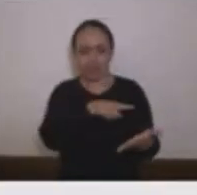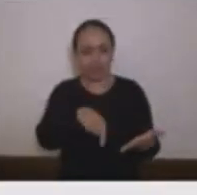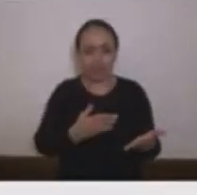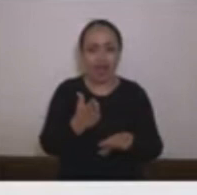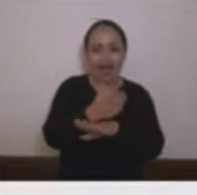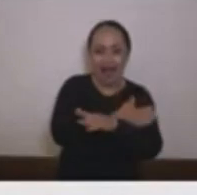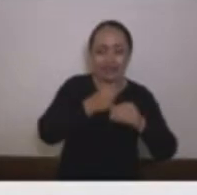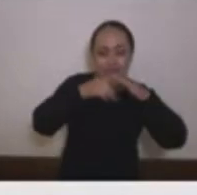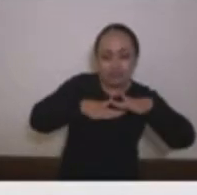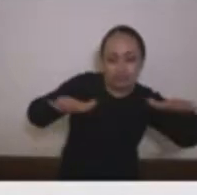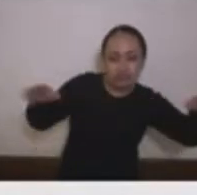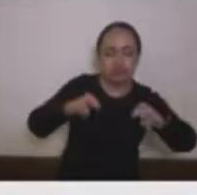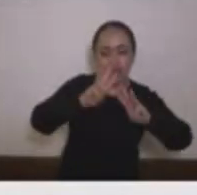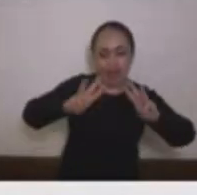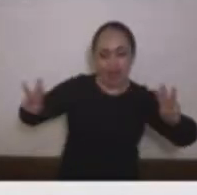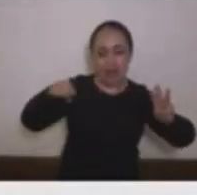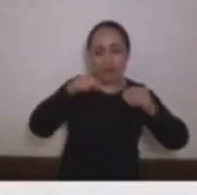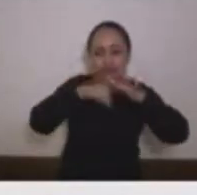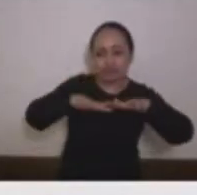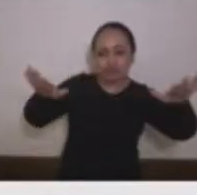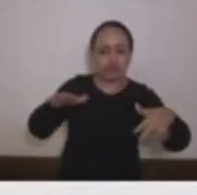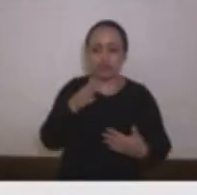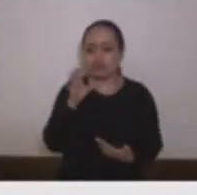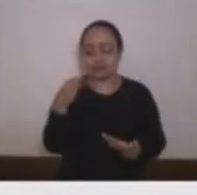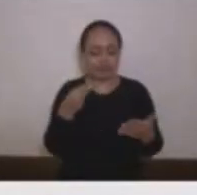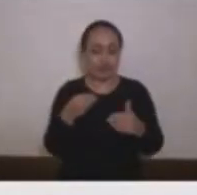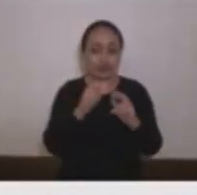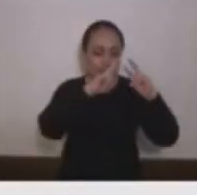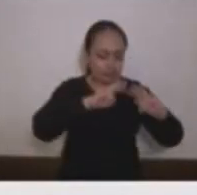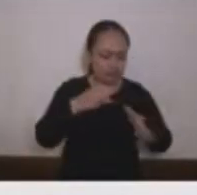página web de la Contraloría violando los principios de transparencia